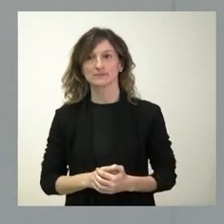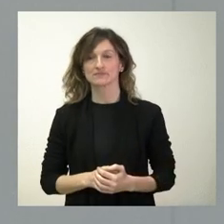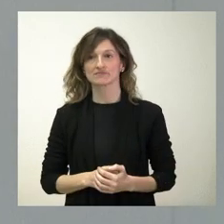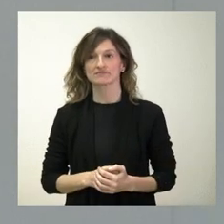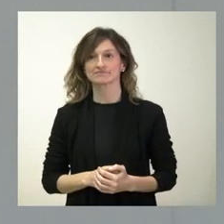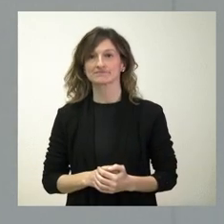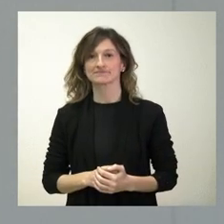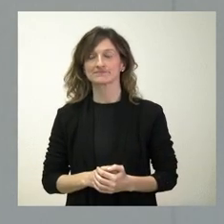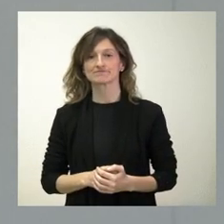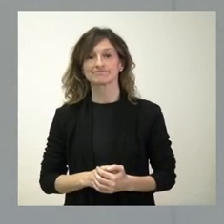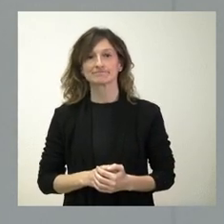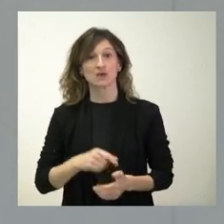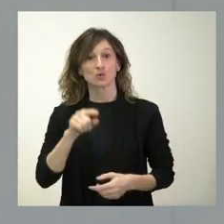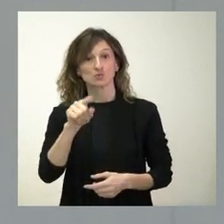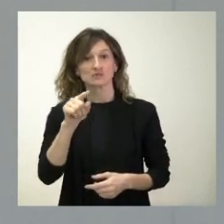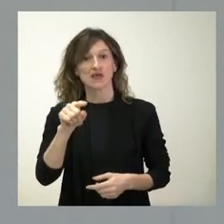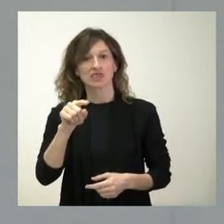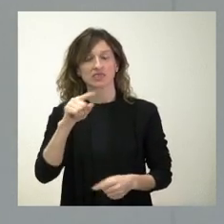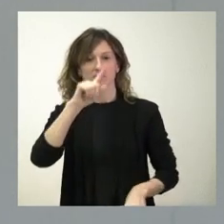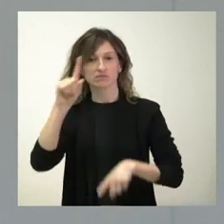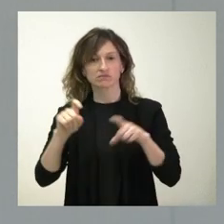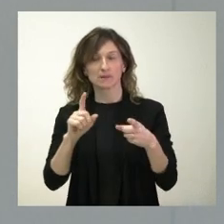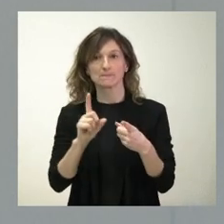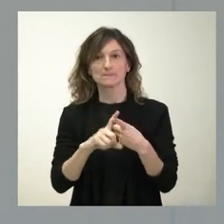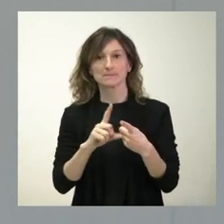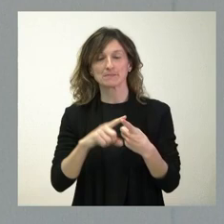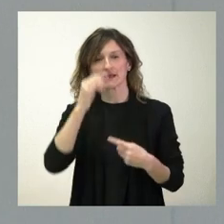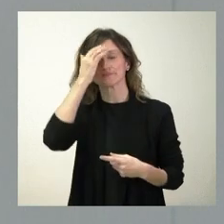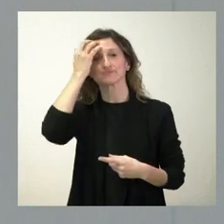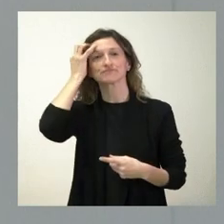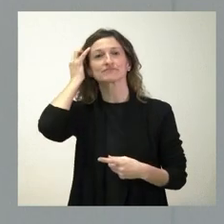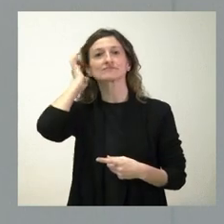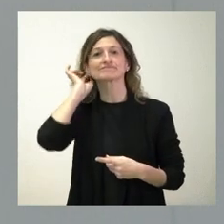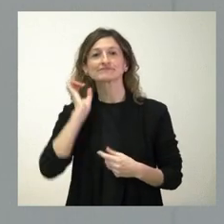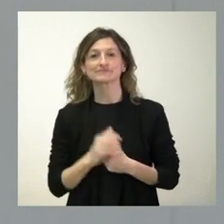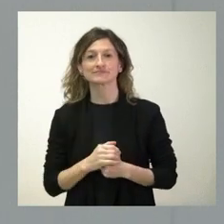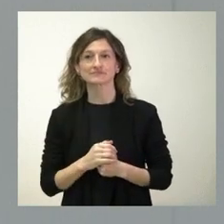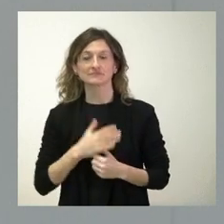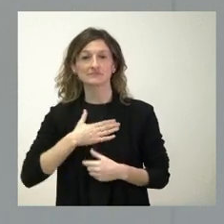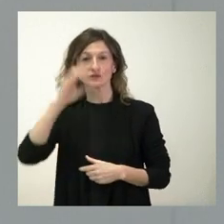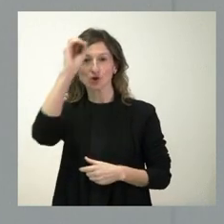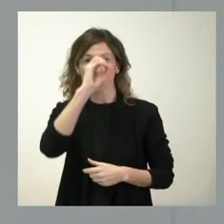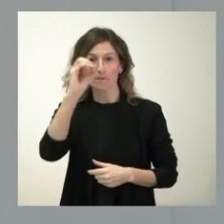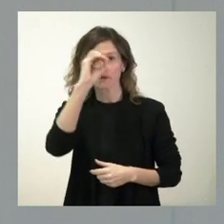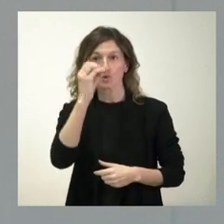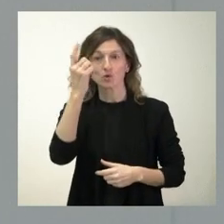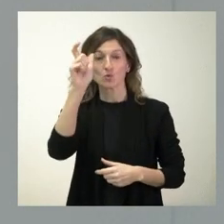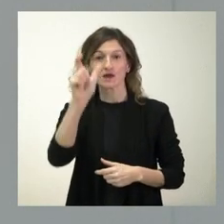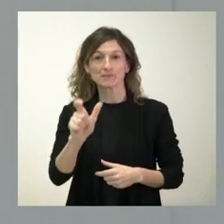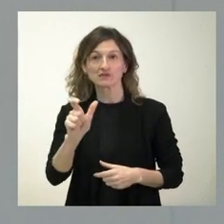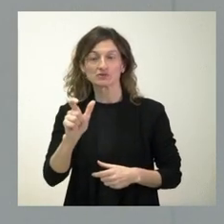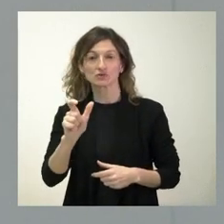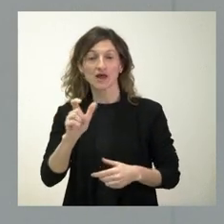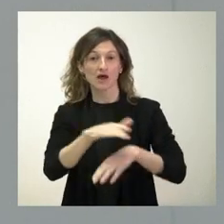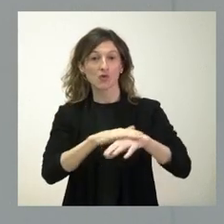Bueno, plantea usted algunas cosas. La primera de ellas es que me pide opinión sobre una persona que no forma parte del Gobierno